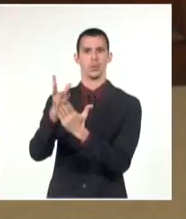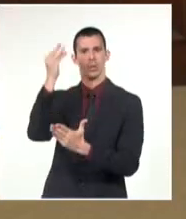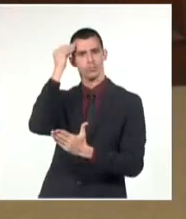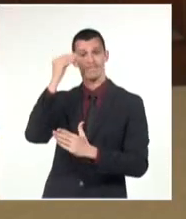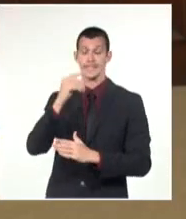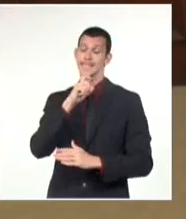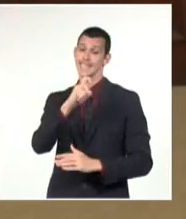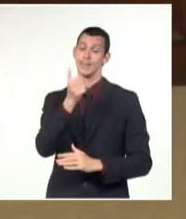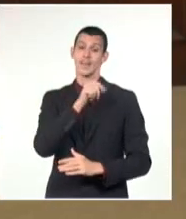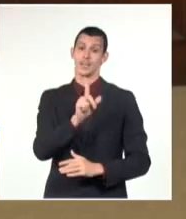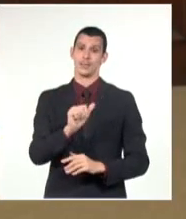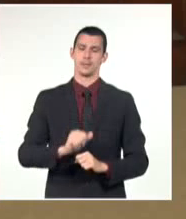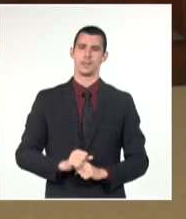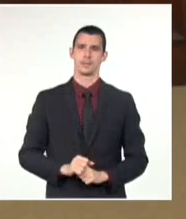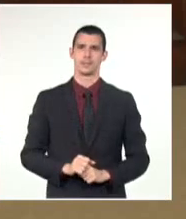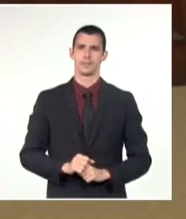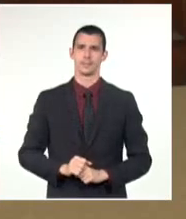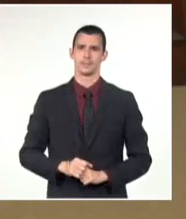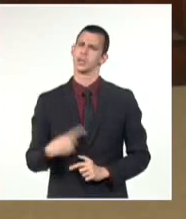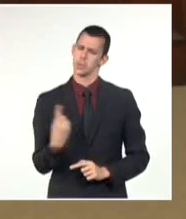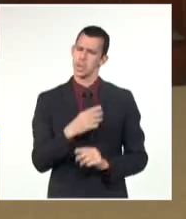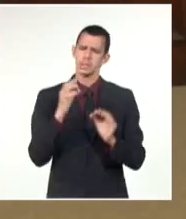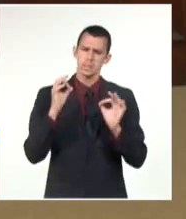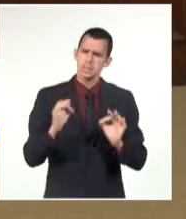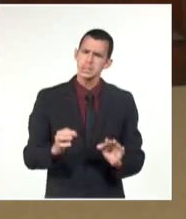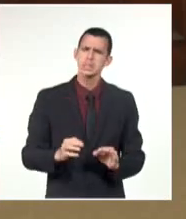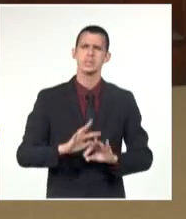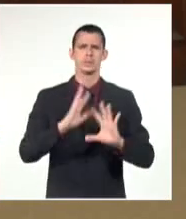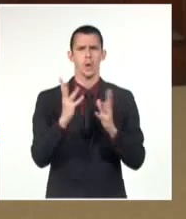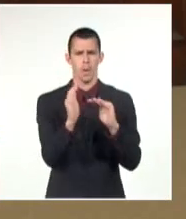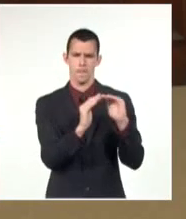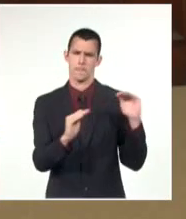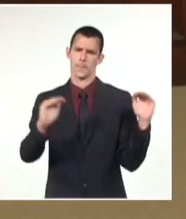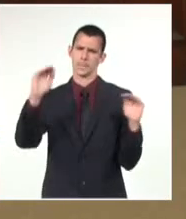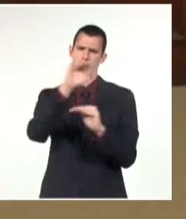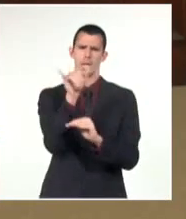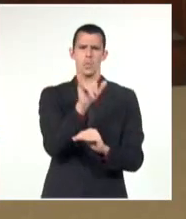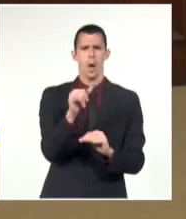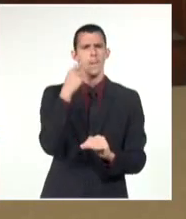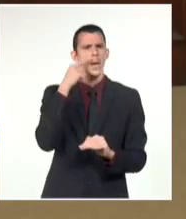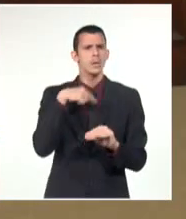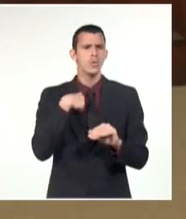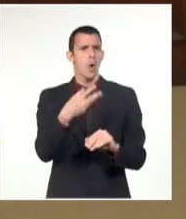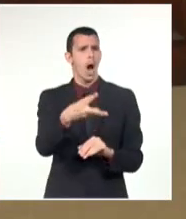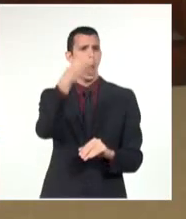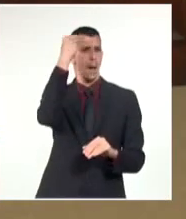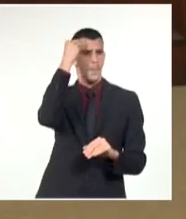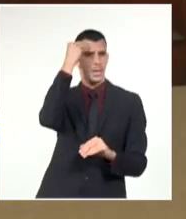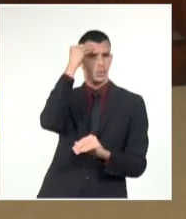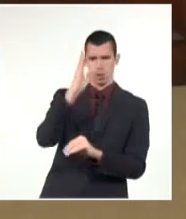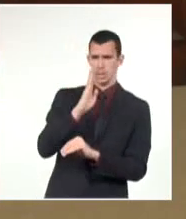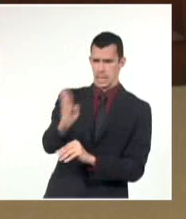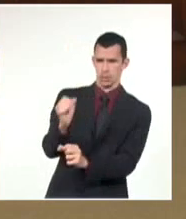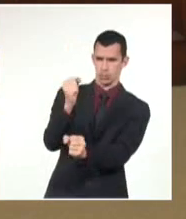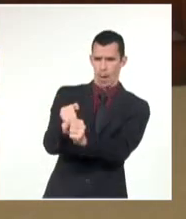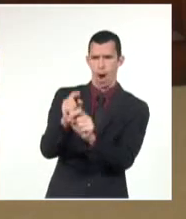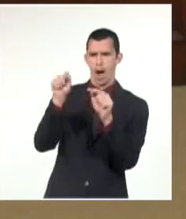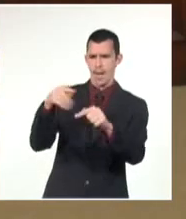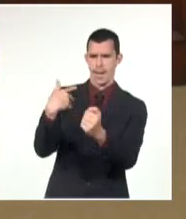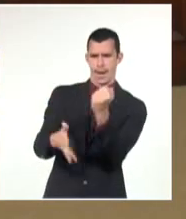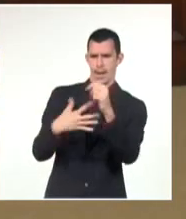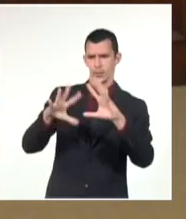vamos a tener a lo largo del desarrollo del programa a aplicar estos contenidos en la práctica jurídica y en la